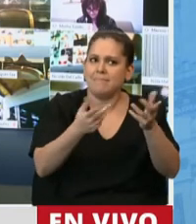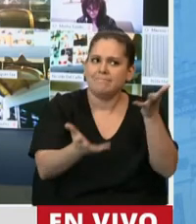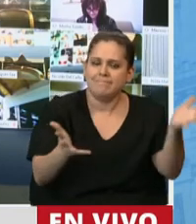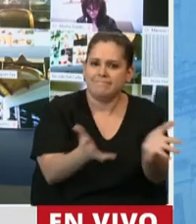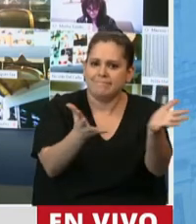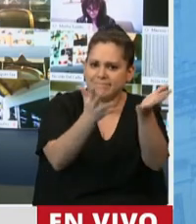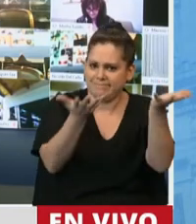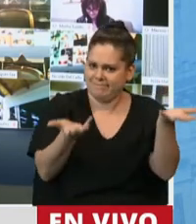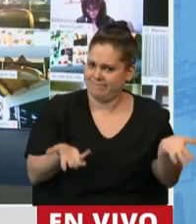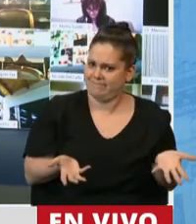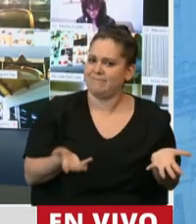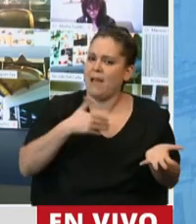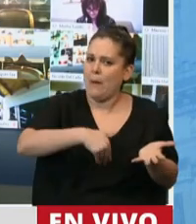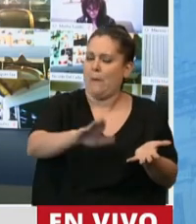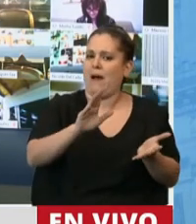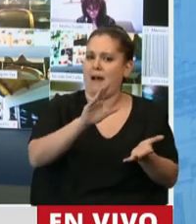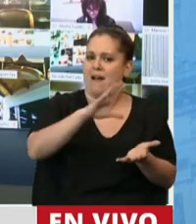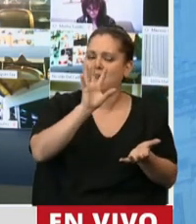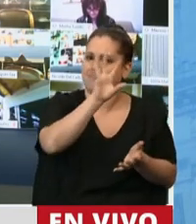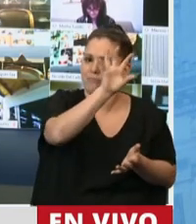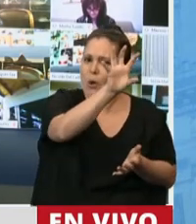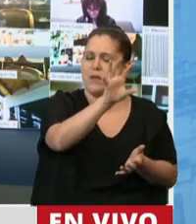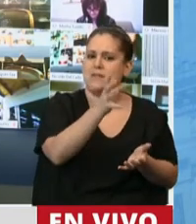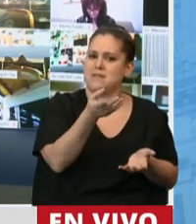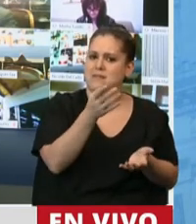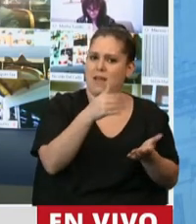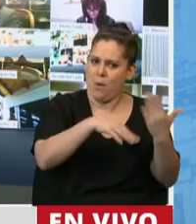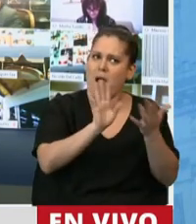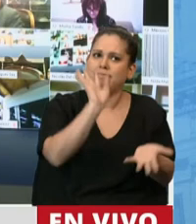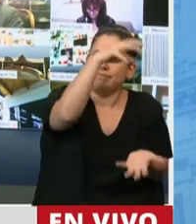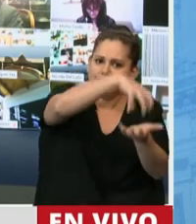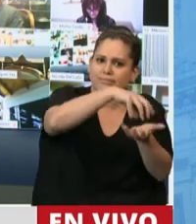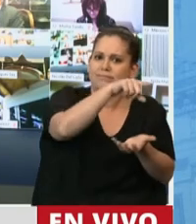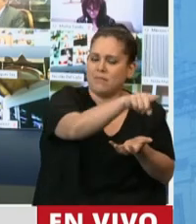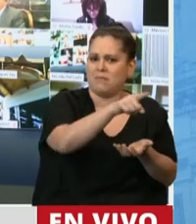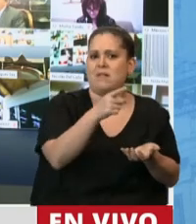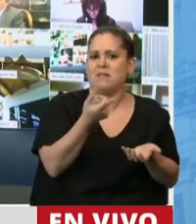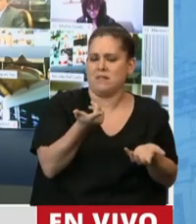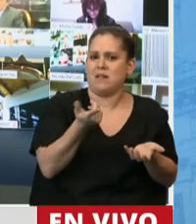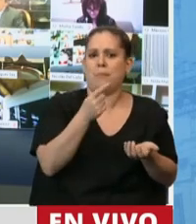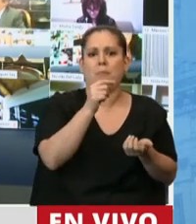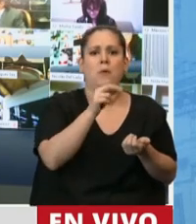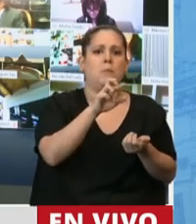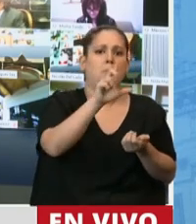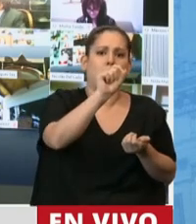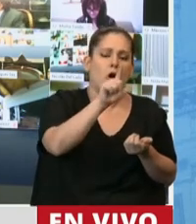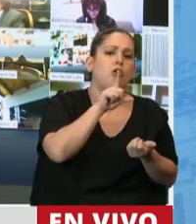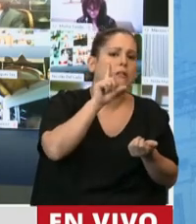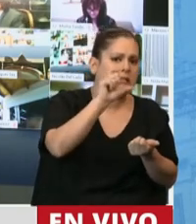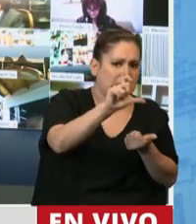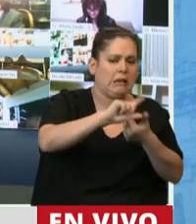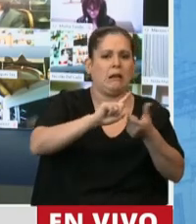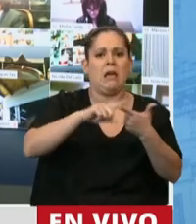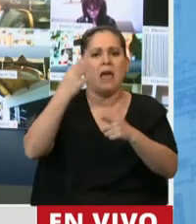un proyecto que se va a posicionar en la región y que va a integrar un ecosistema de todas las arterias, el Polo TIC, la escuela